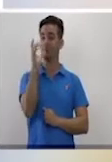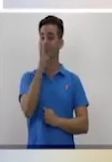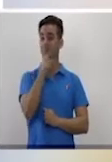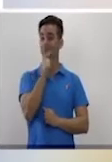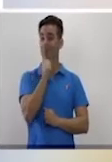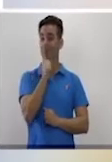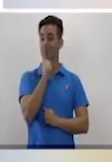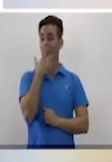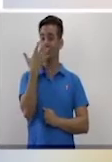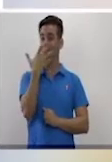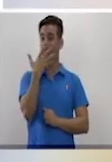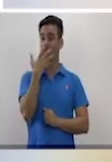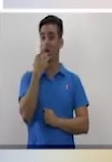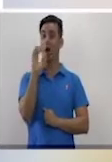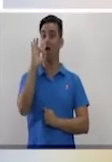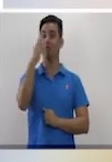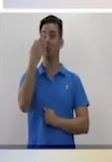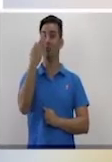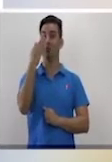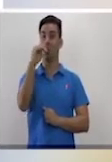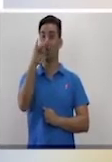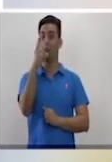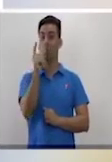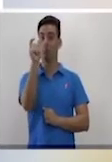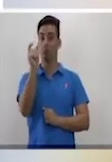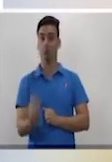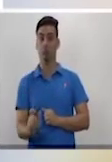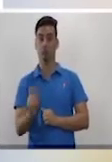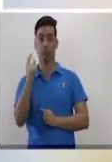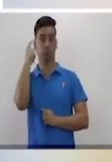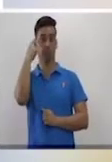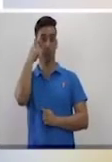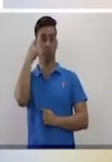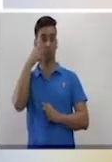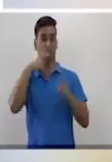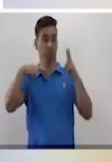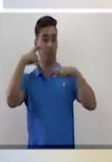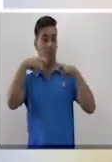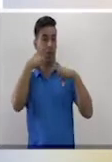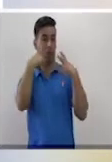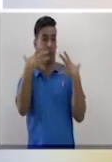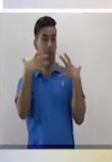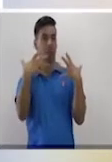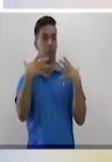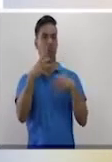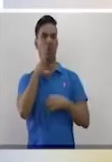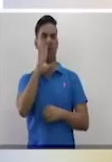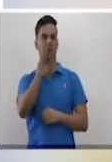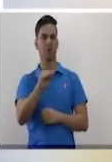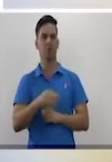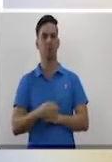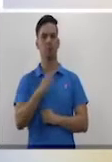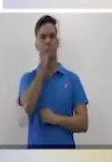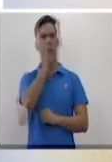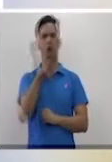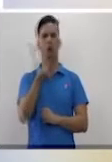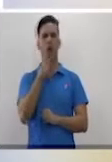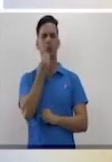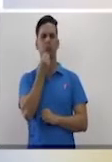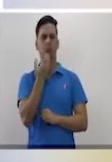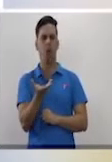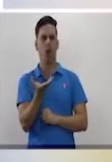que dijo el matemático físico Albert Einstein. Nunca consideres el estudio como una obligación,